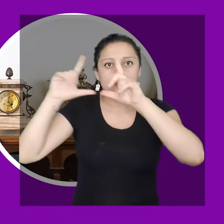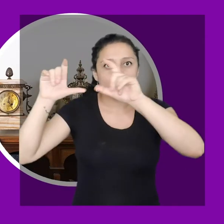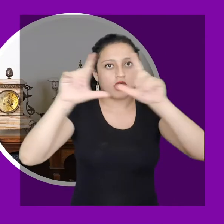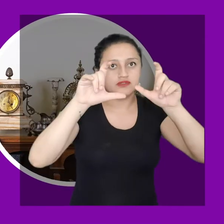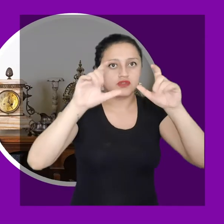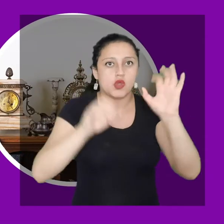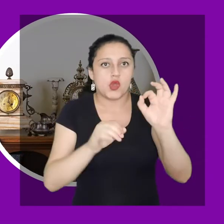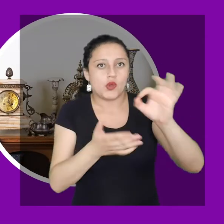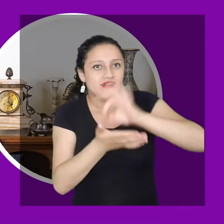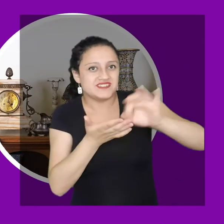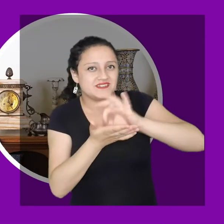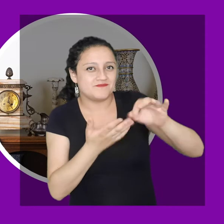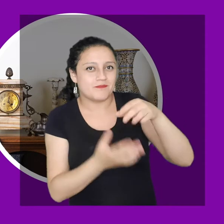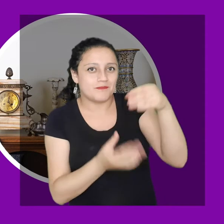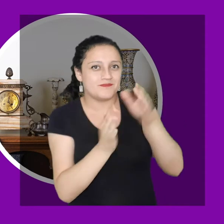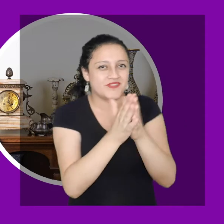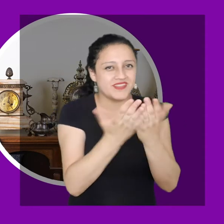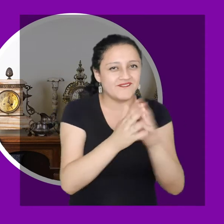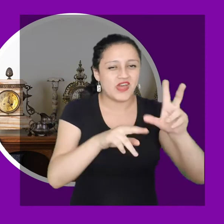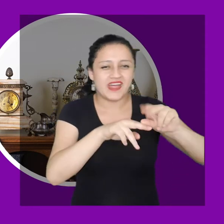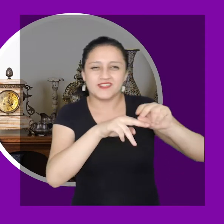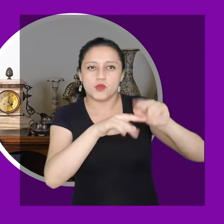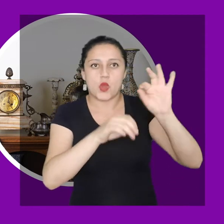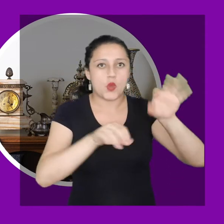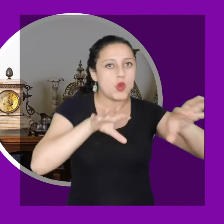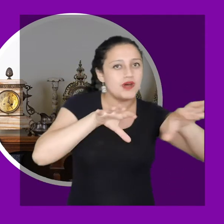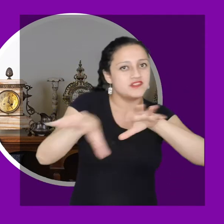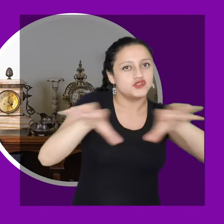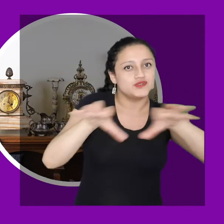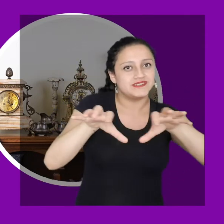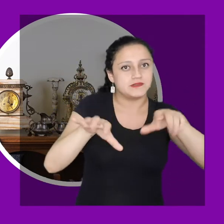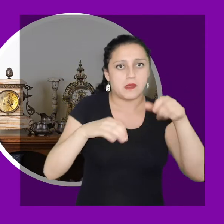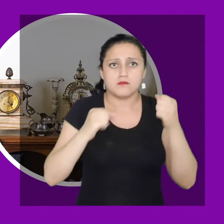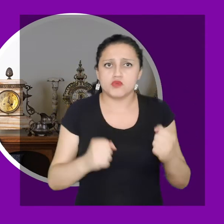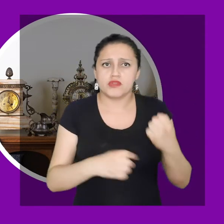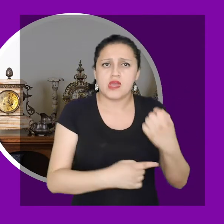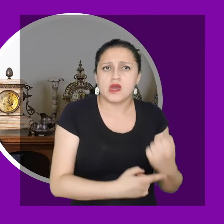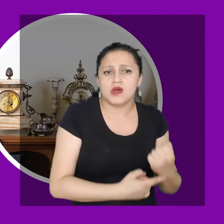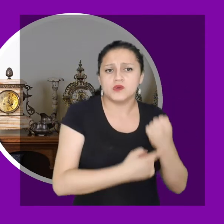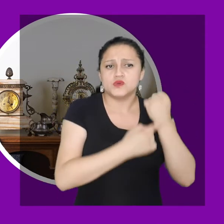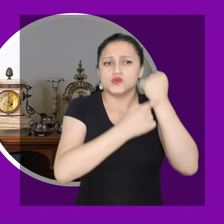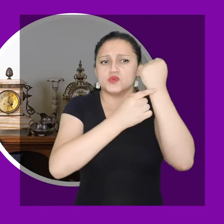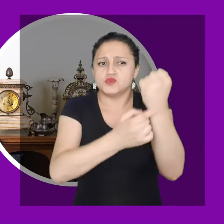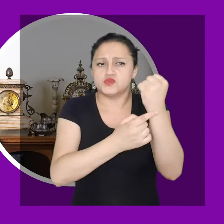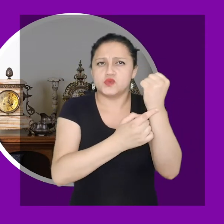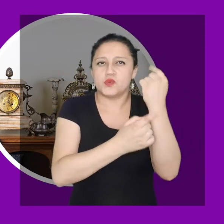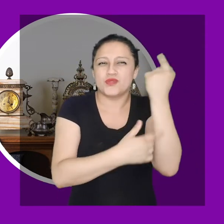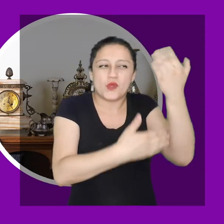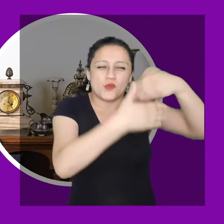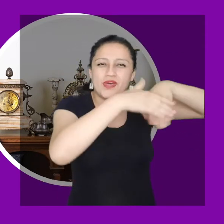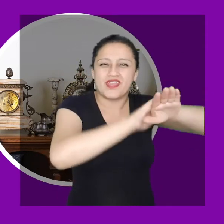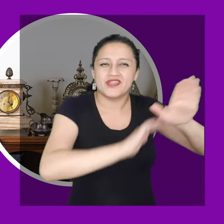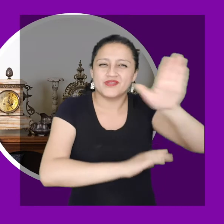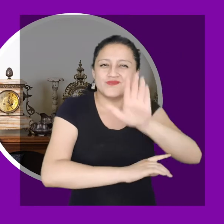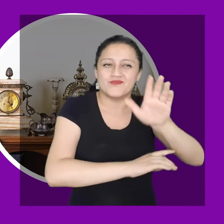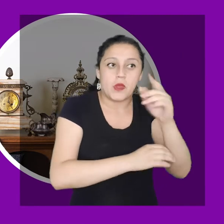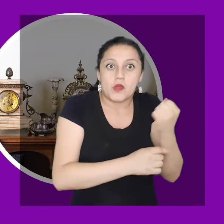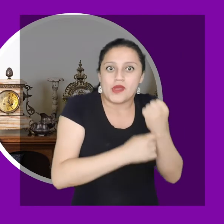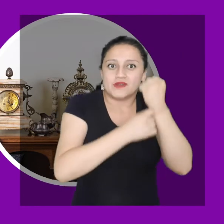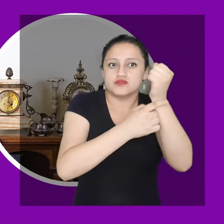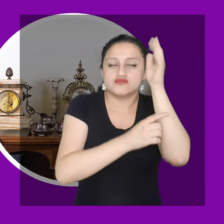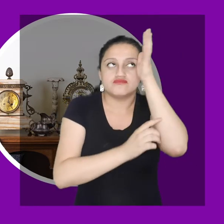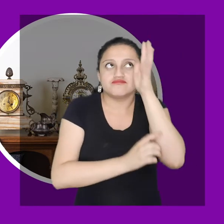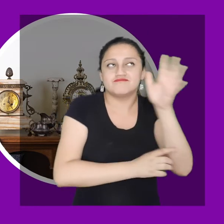a dejar registro de nuestras experiencias a partir de fotografías que tomamos, textos que escribimos, objetos que guardamos.